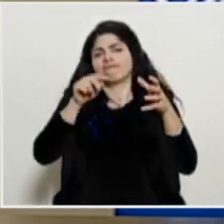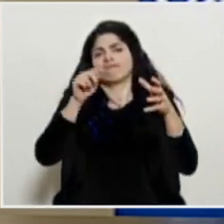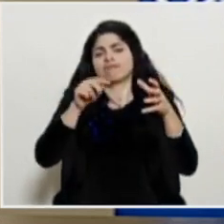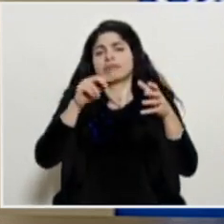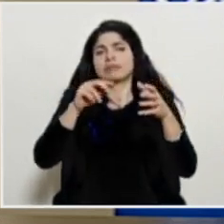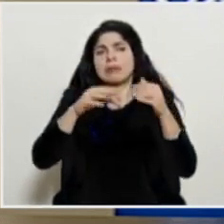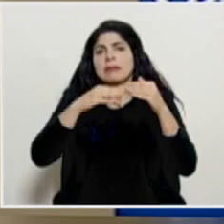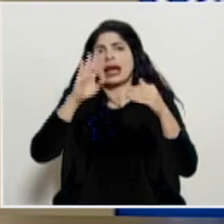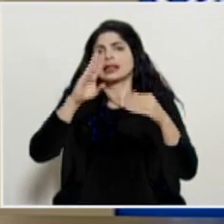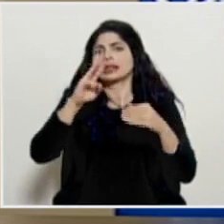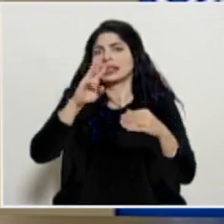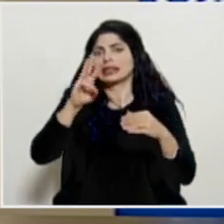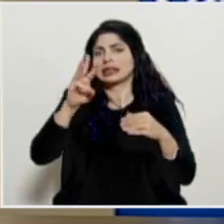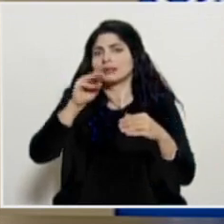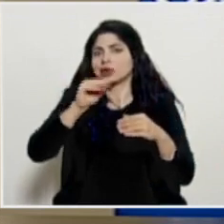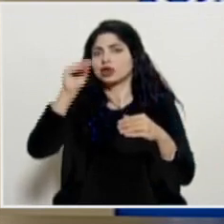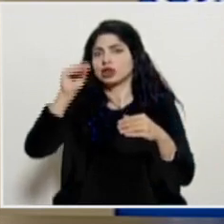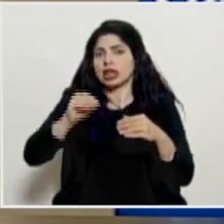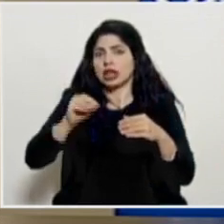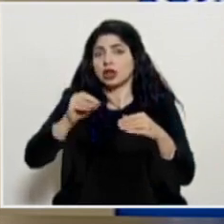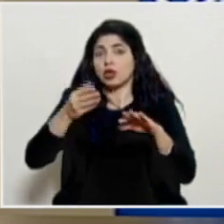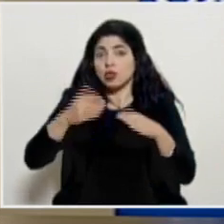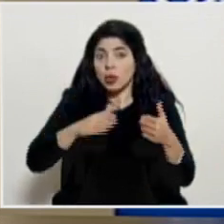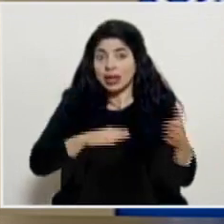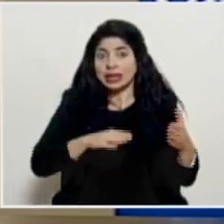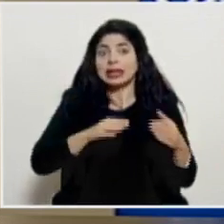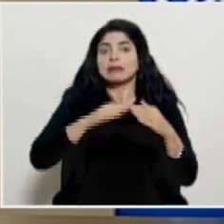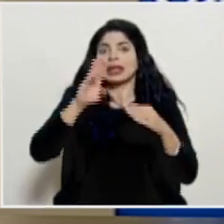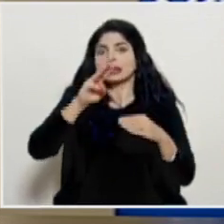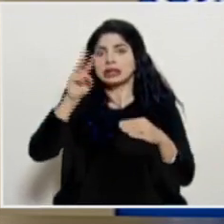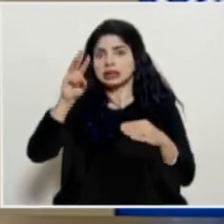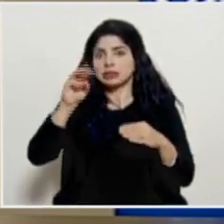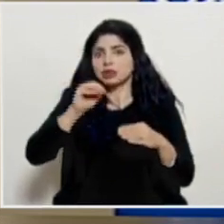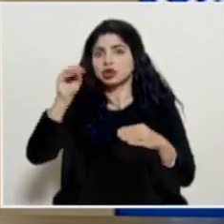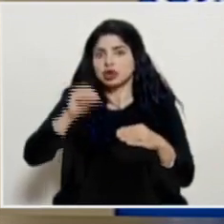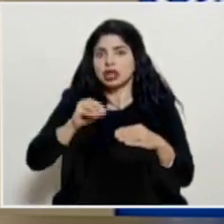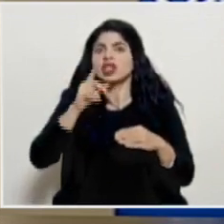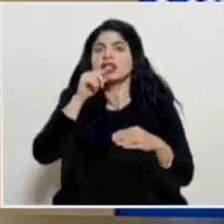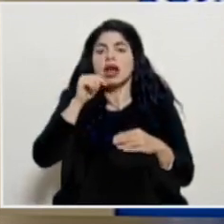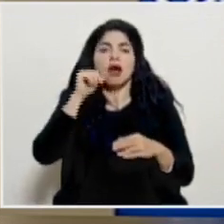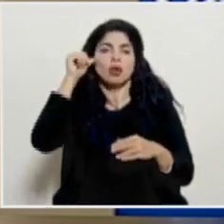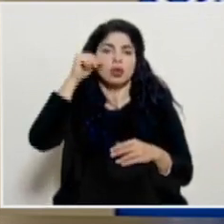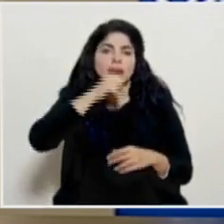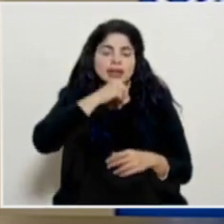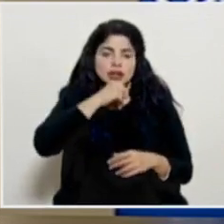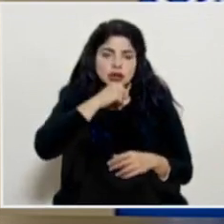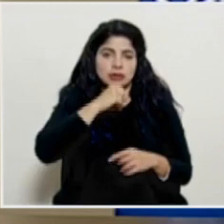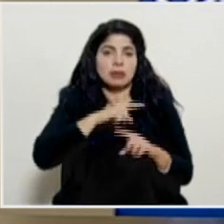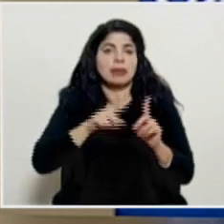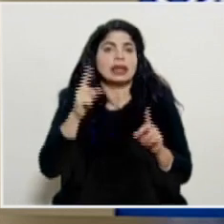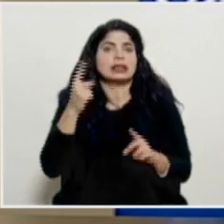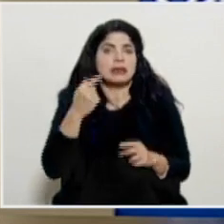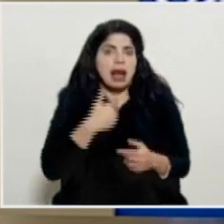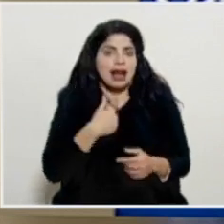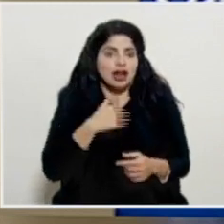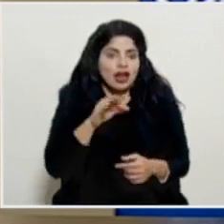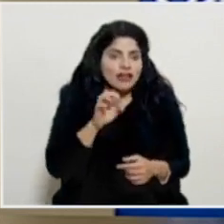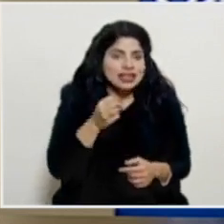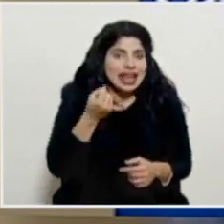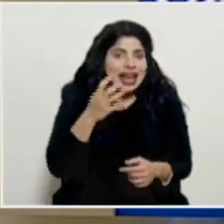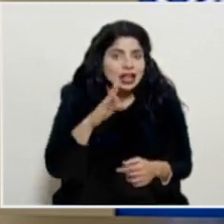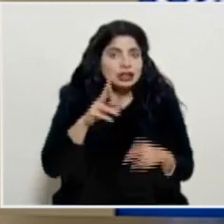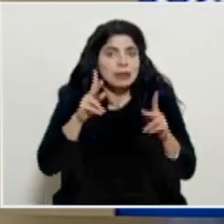Estamos hablando de más de un 66% de los decesos han sido en adultos mayores, pero siempre tenemos 914